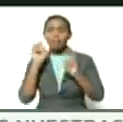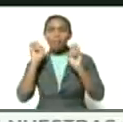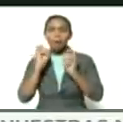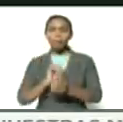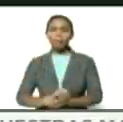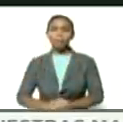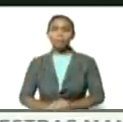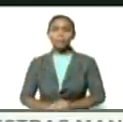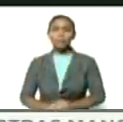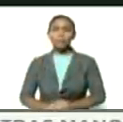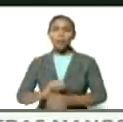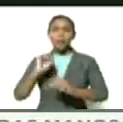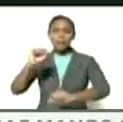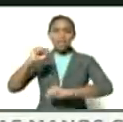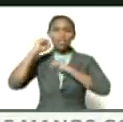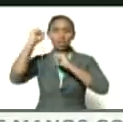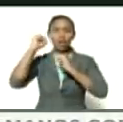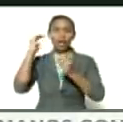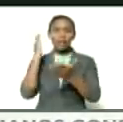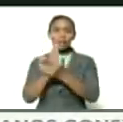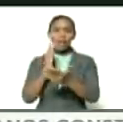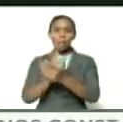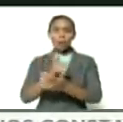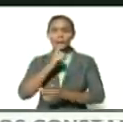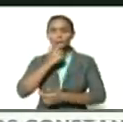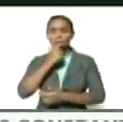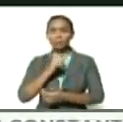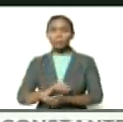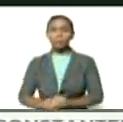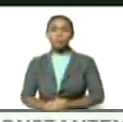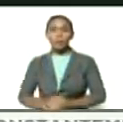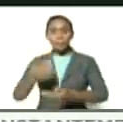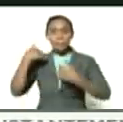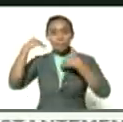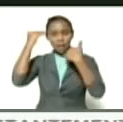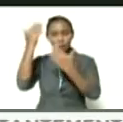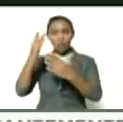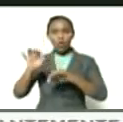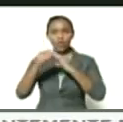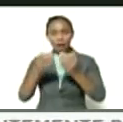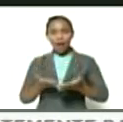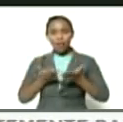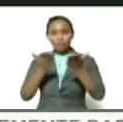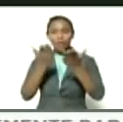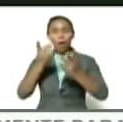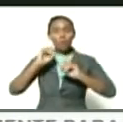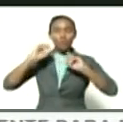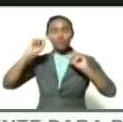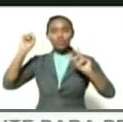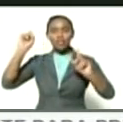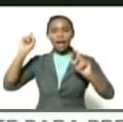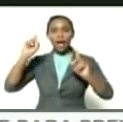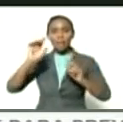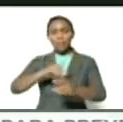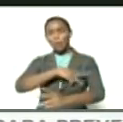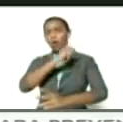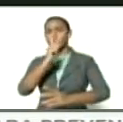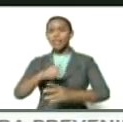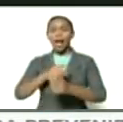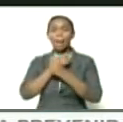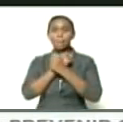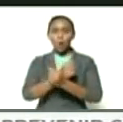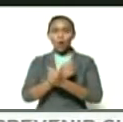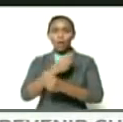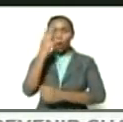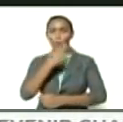victory forever mi saludo pues ahí va este regalo de música de poesía de amor